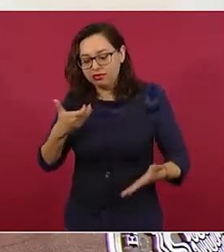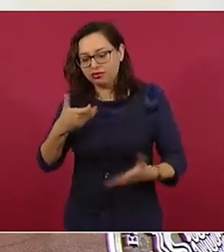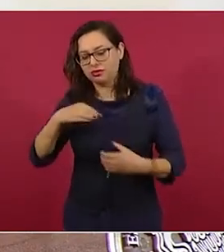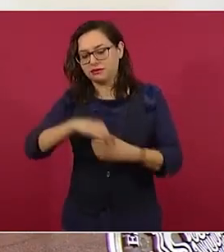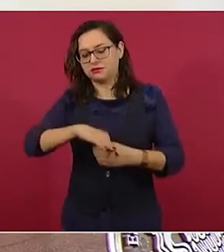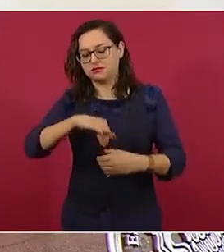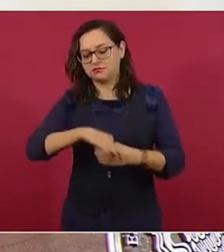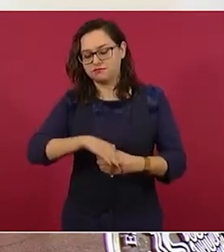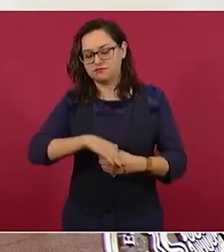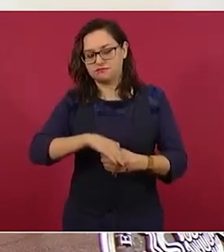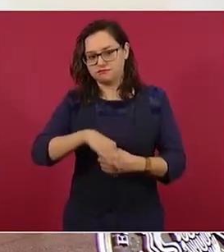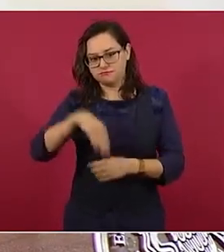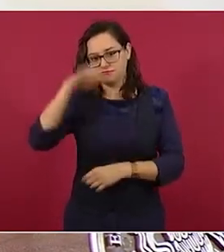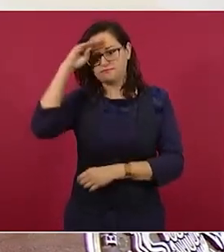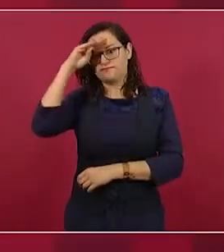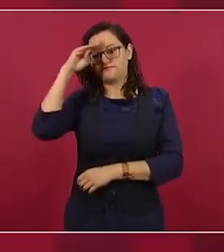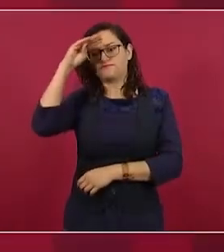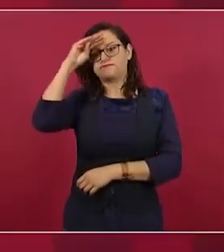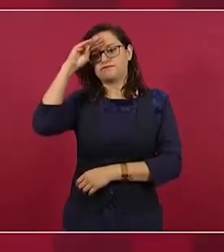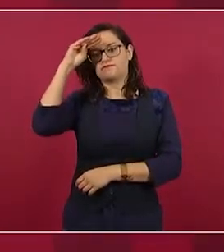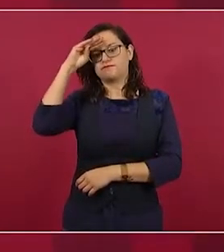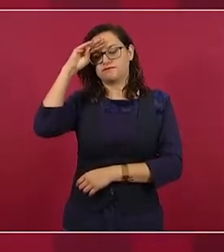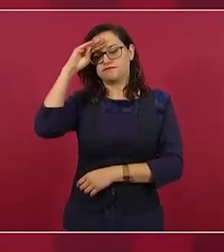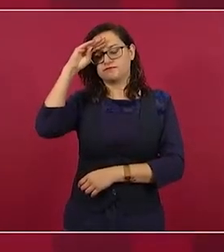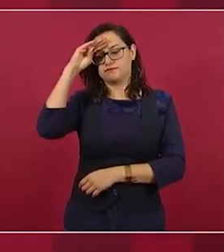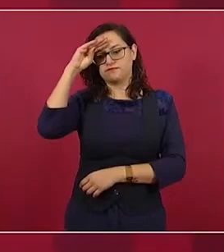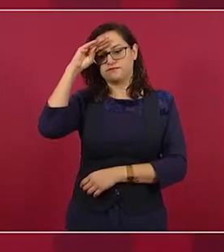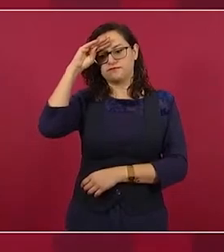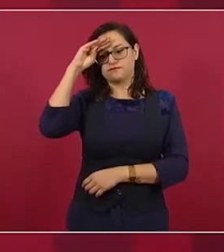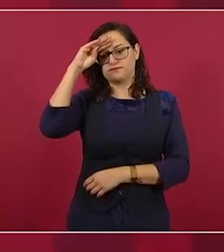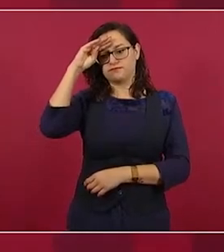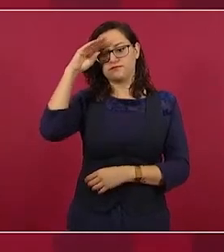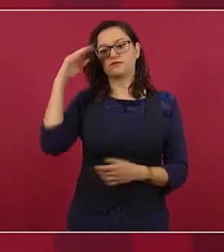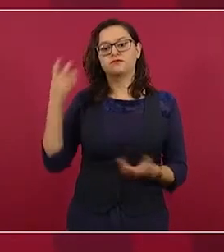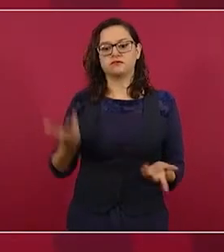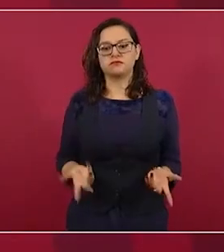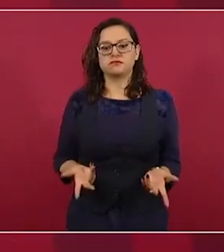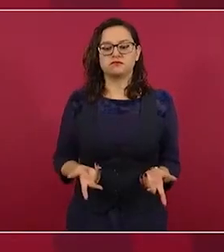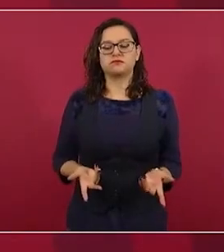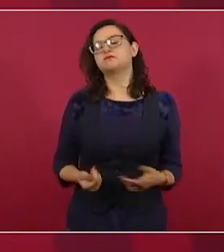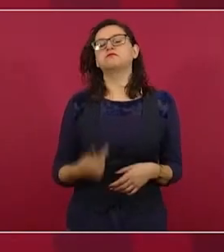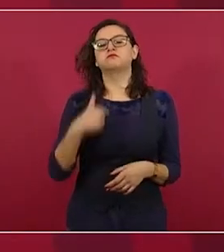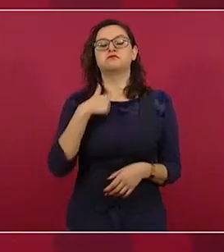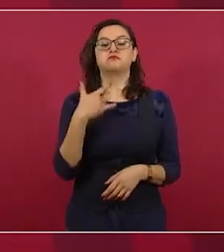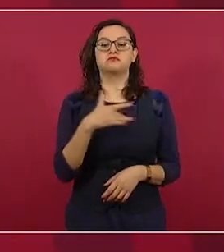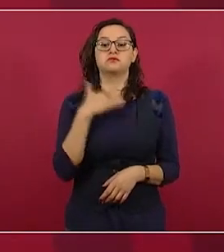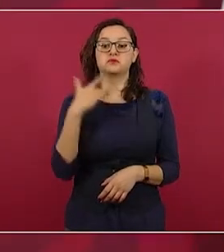Ahí estoy seguro que mucha gente del PRI,